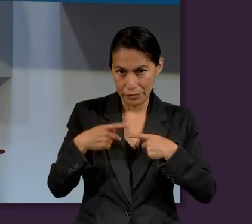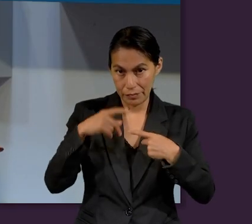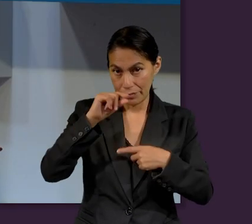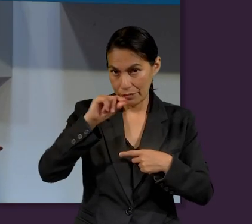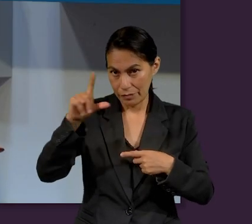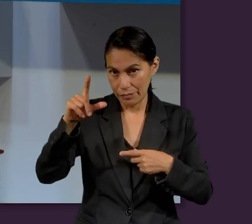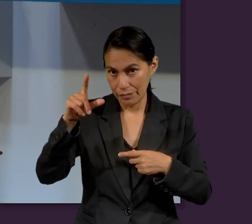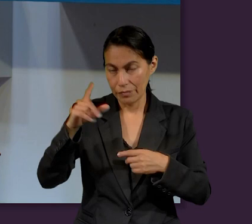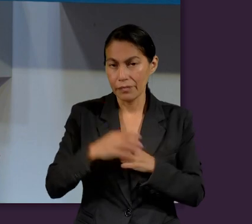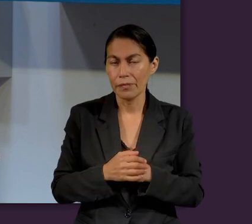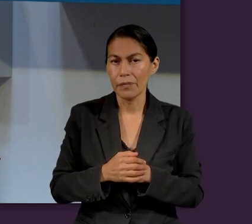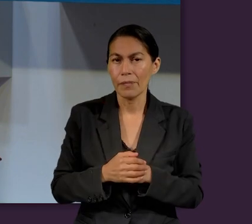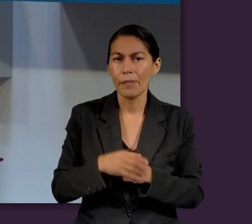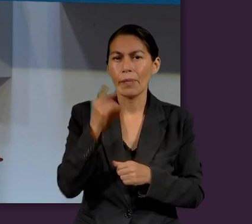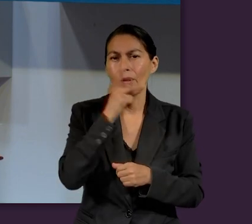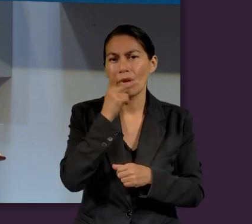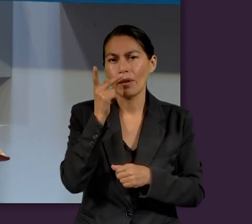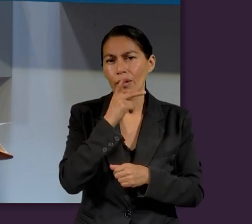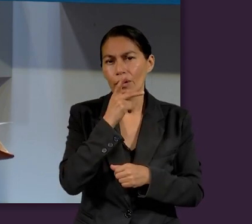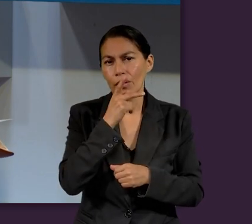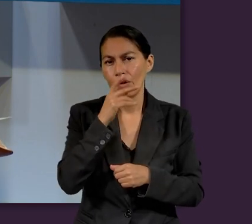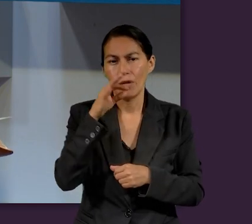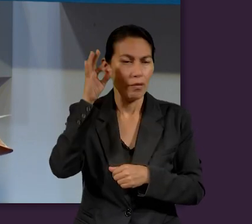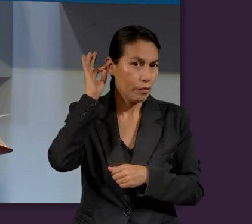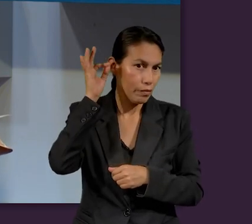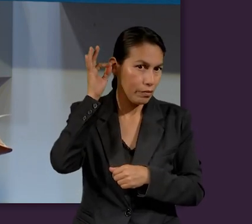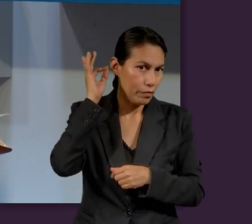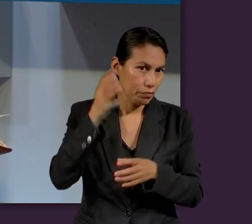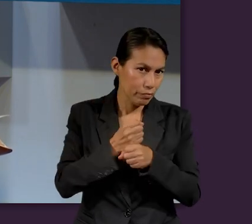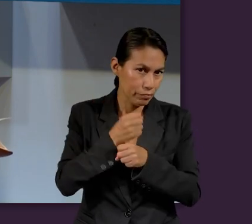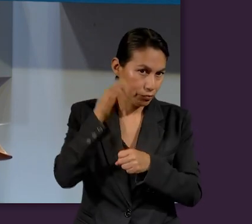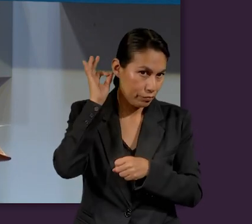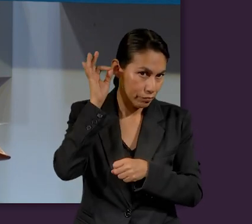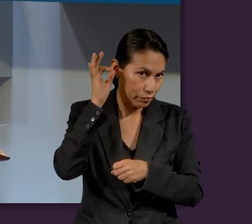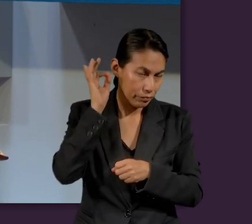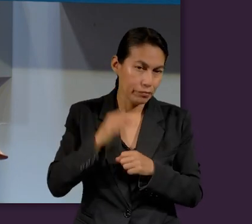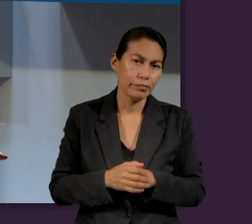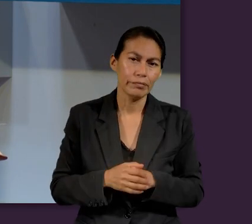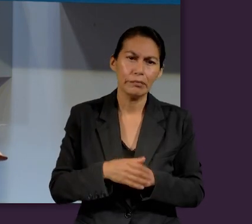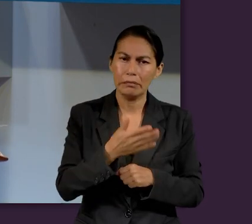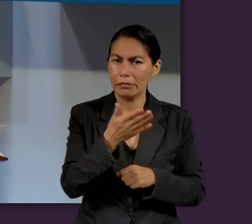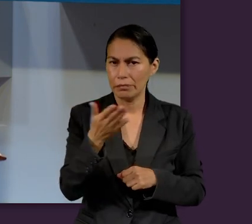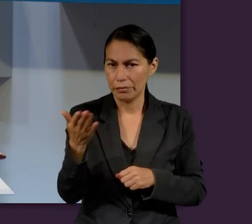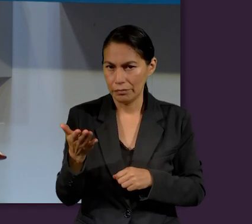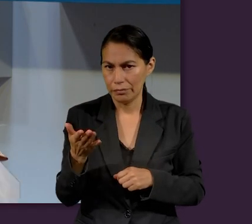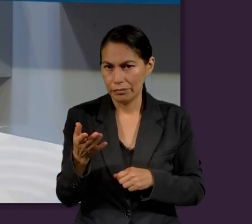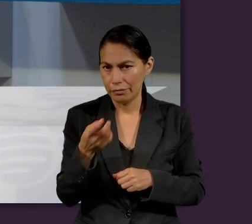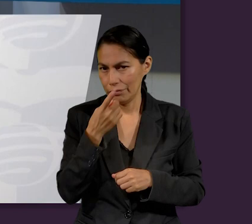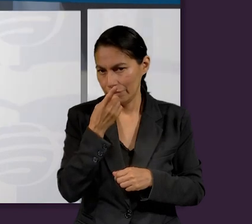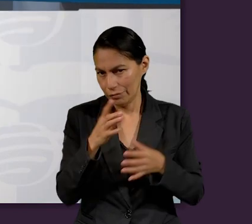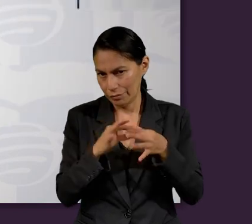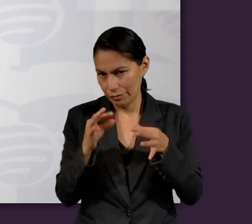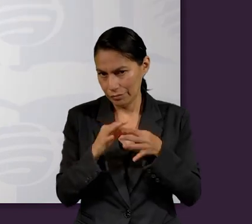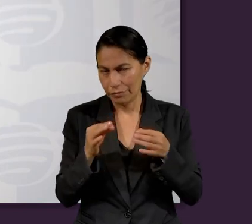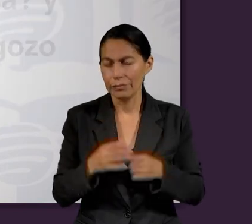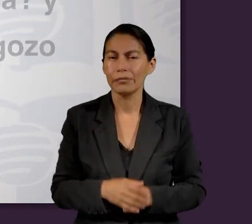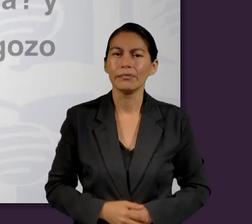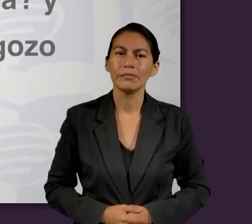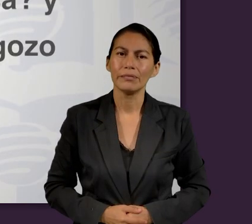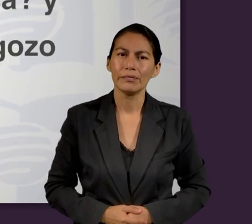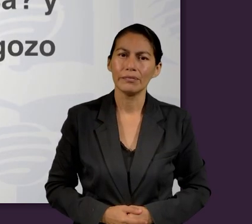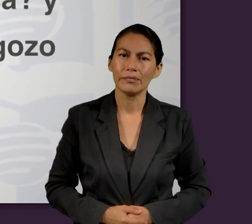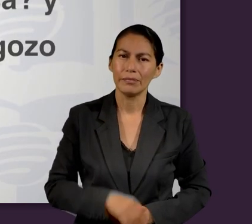vamos a dar la oportunidad al pastor Filiberto Grageda para que haga su aportación.